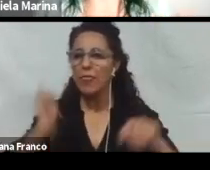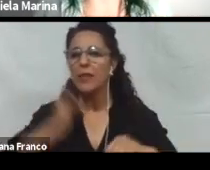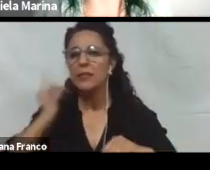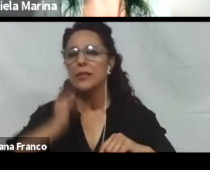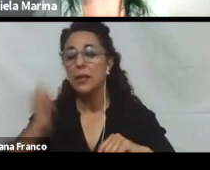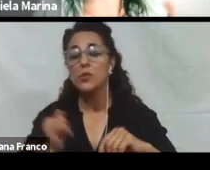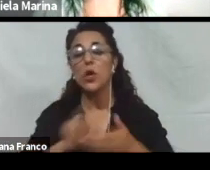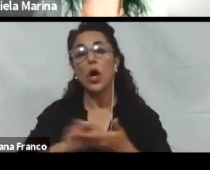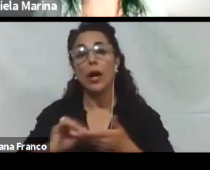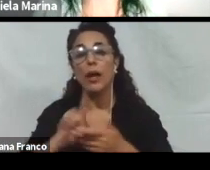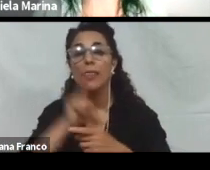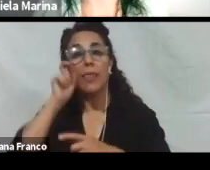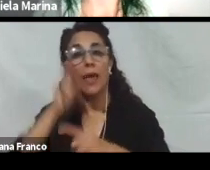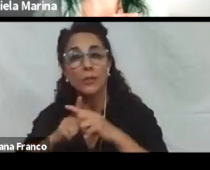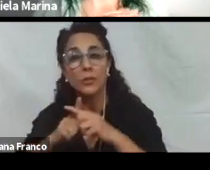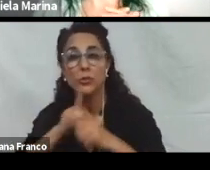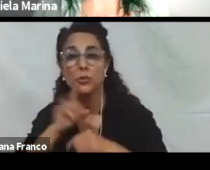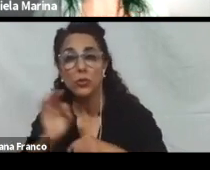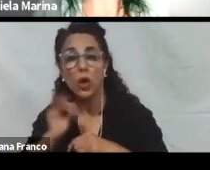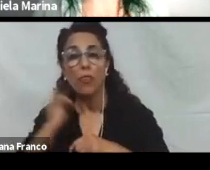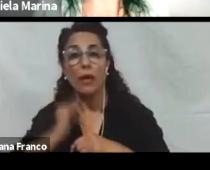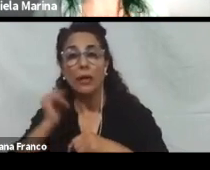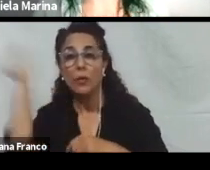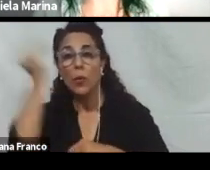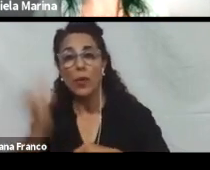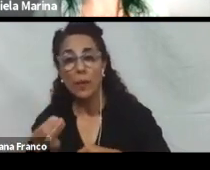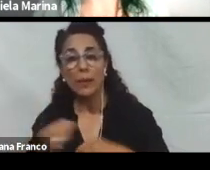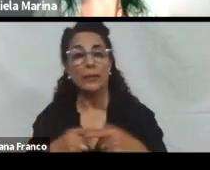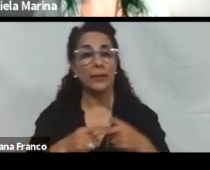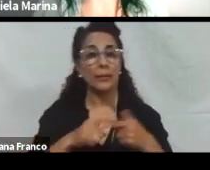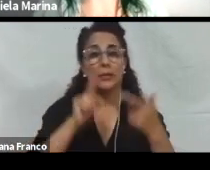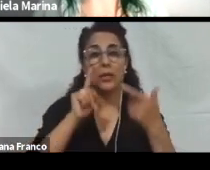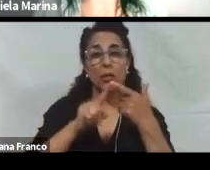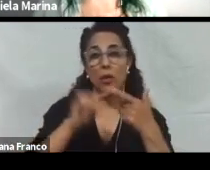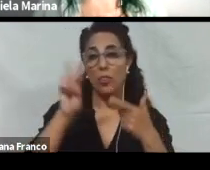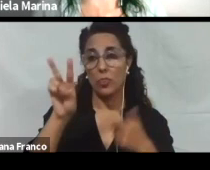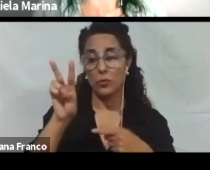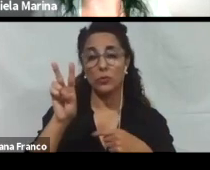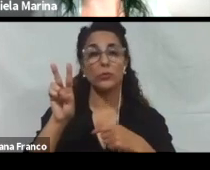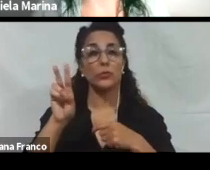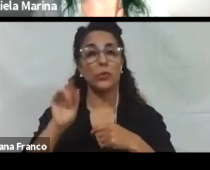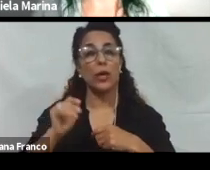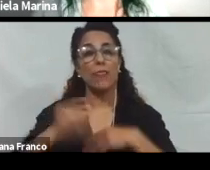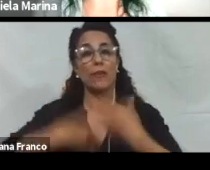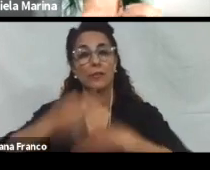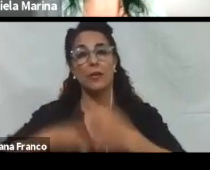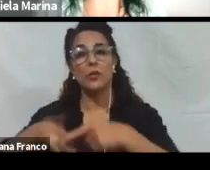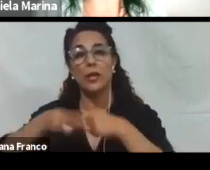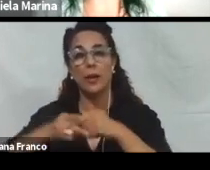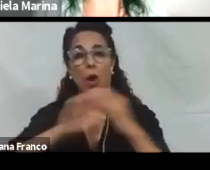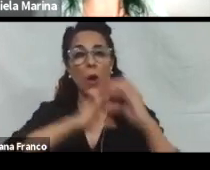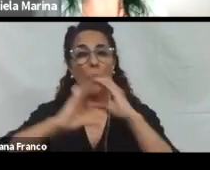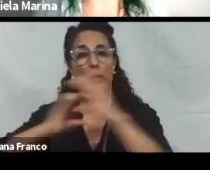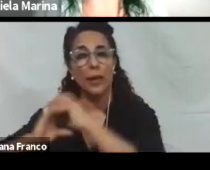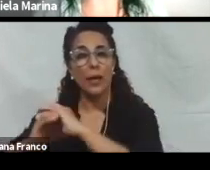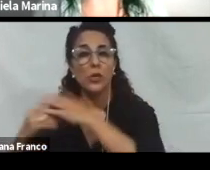textos descriptivos en las imágenes, etc. Desarrollo de herramientas de comunicación y colaboración asíncrona. Bueno, todo lo que